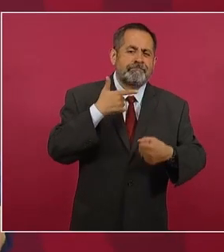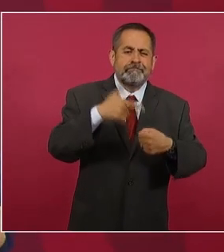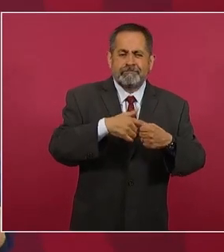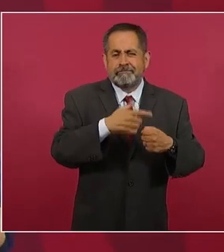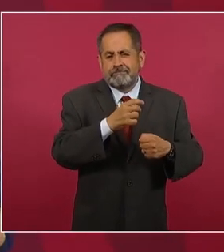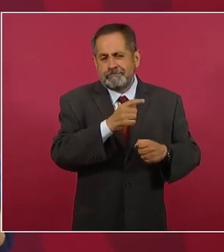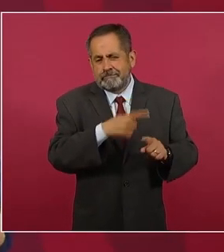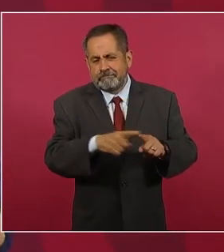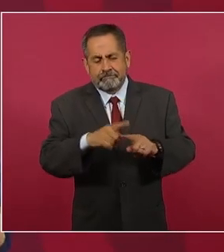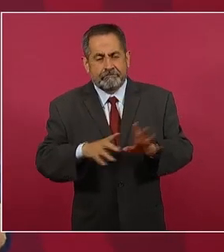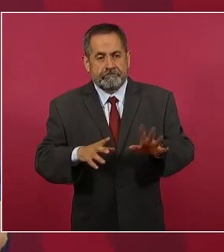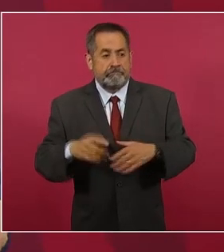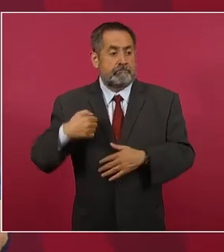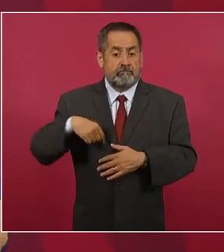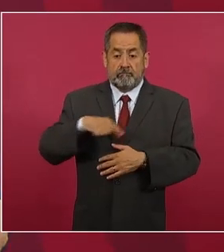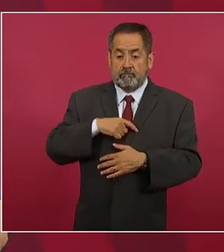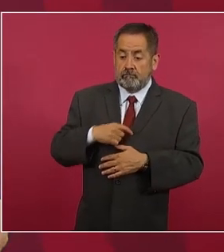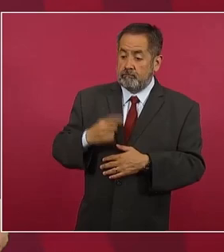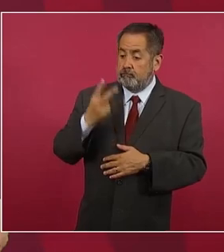.5.